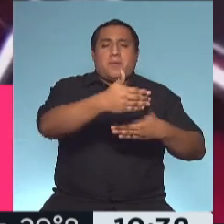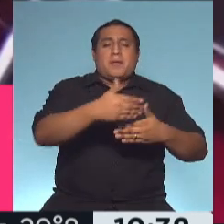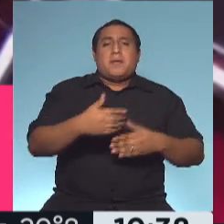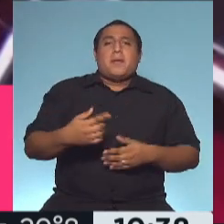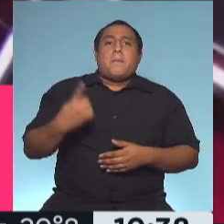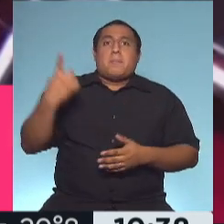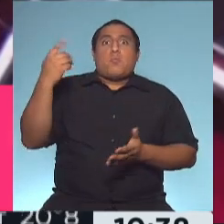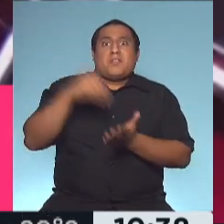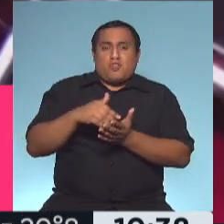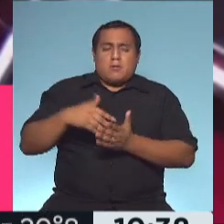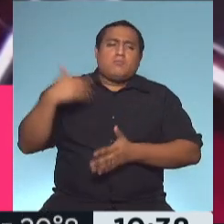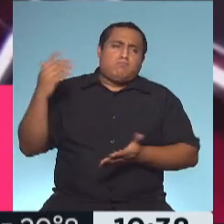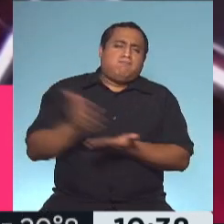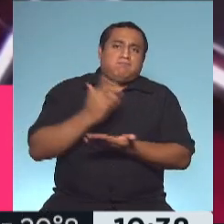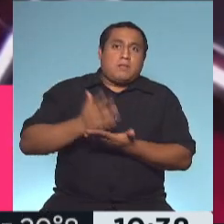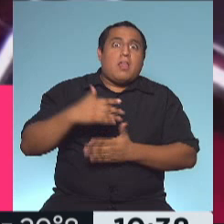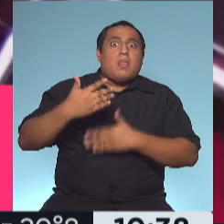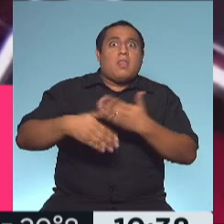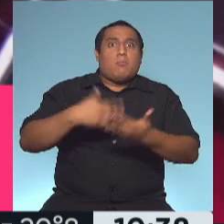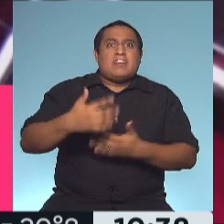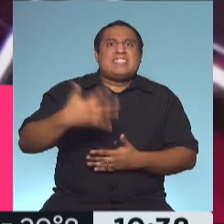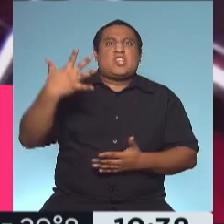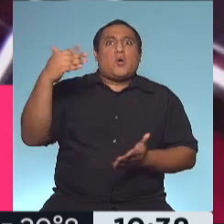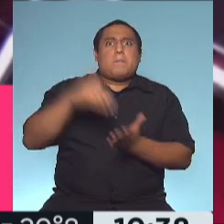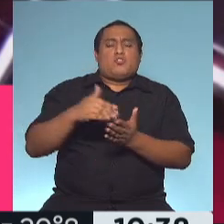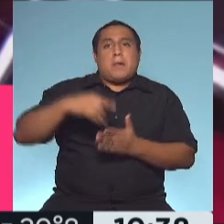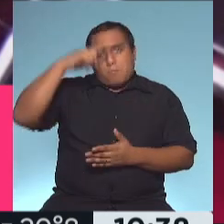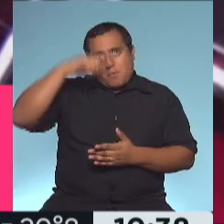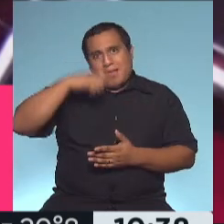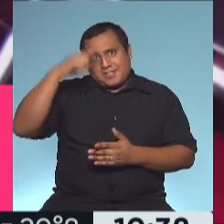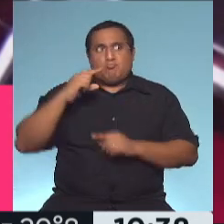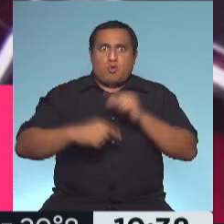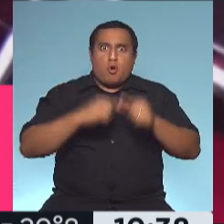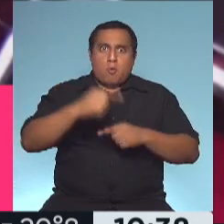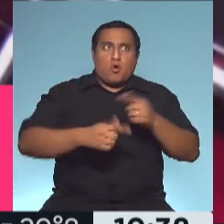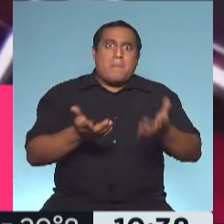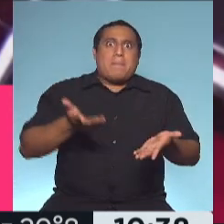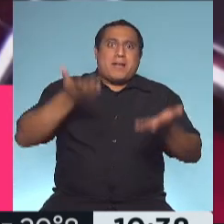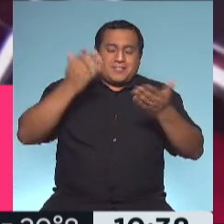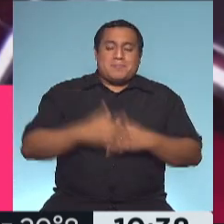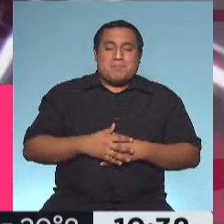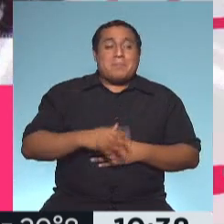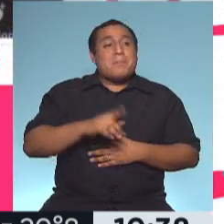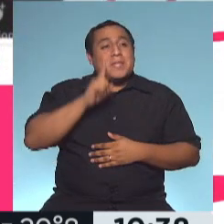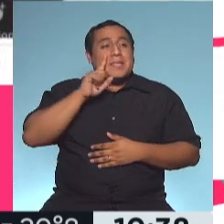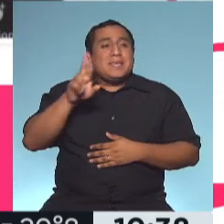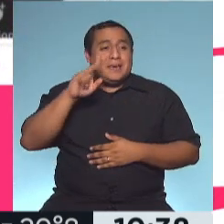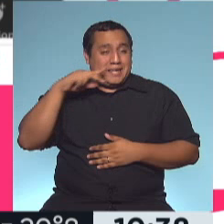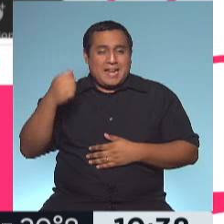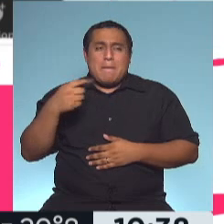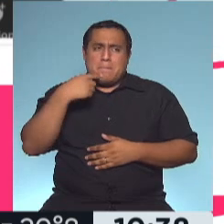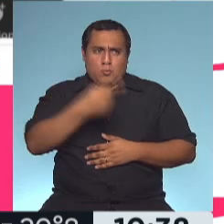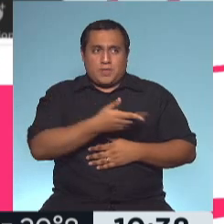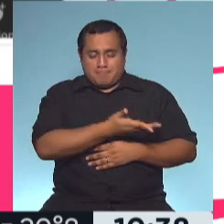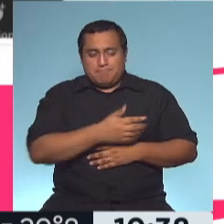un millón, y llegar a hacer 5 millones de dosis de vacunas por mes. Excelente. Te va a preguntar algo Irina Sternig, que está acá al lado